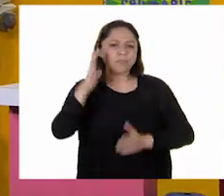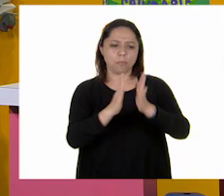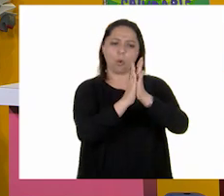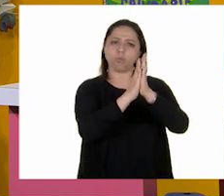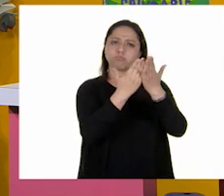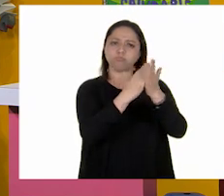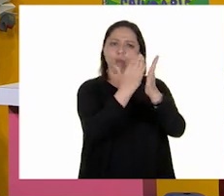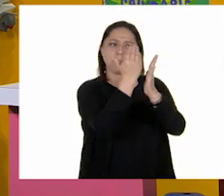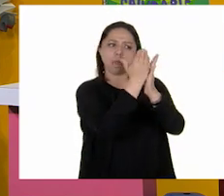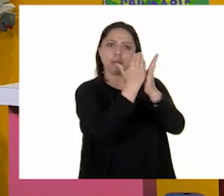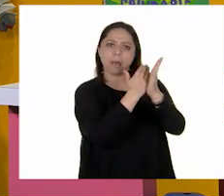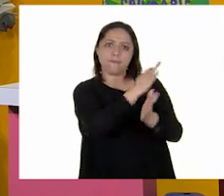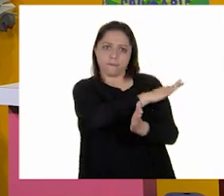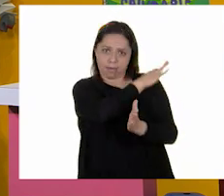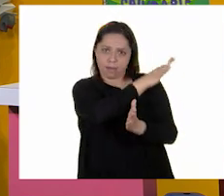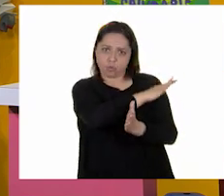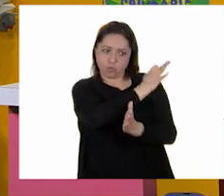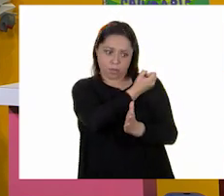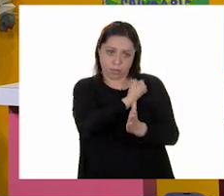A ver,